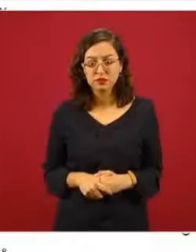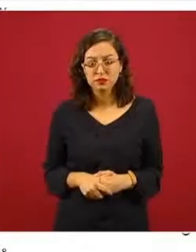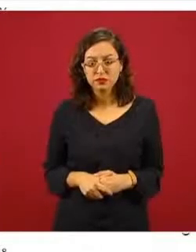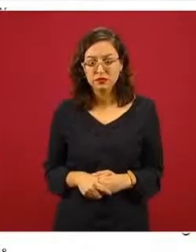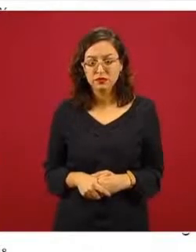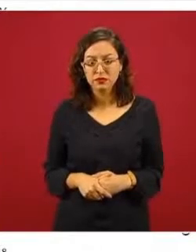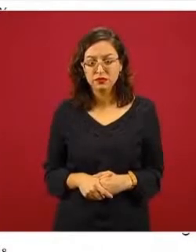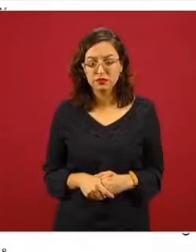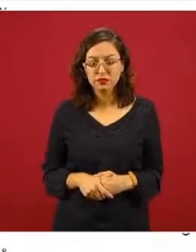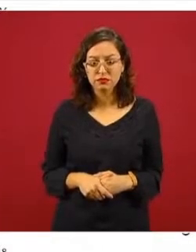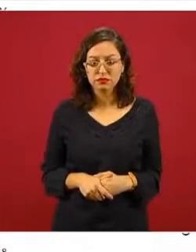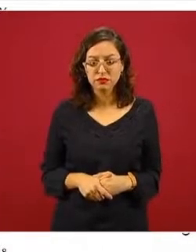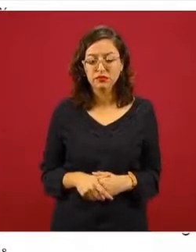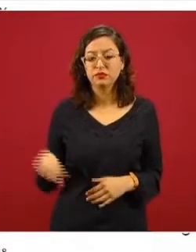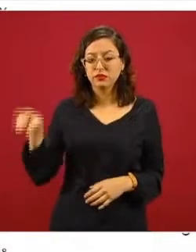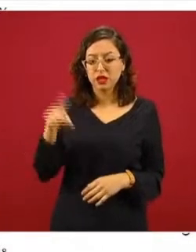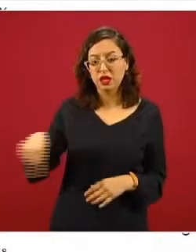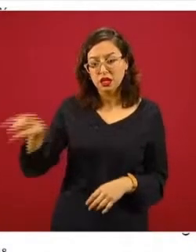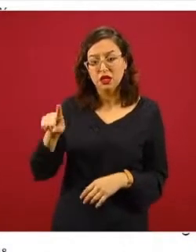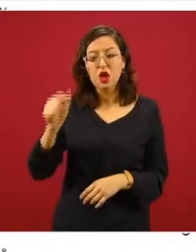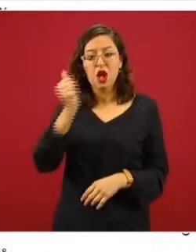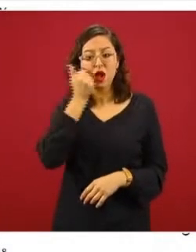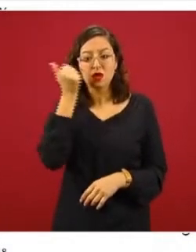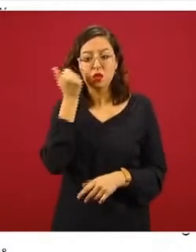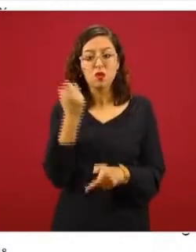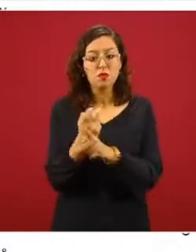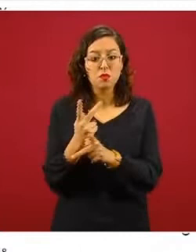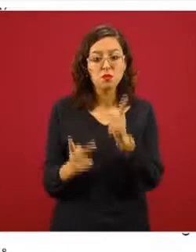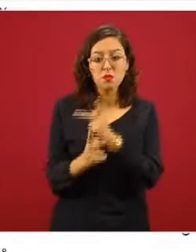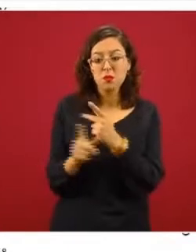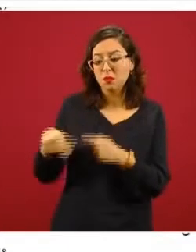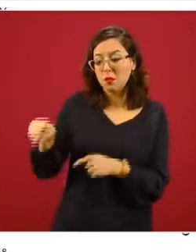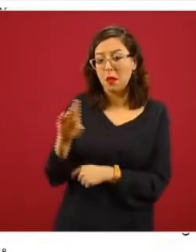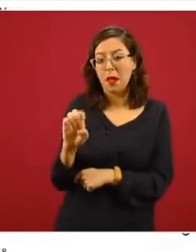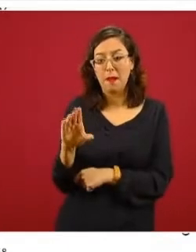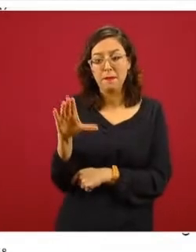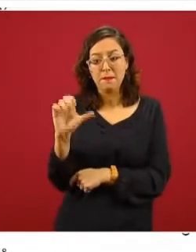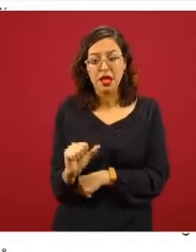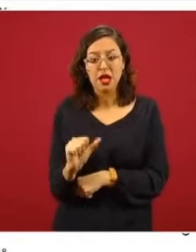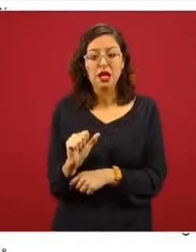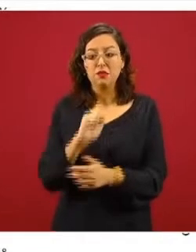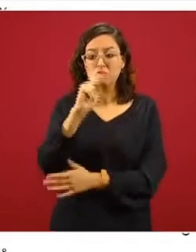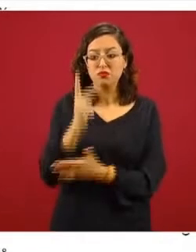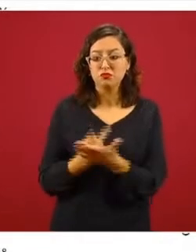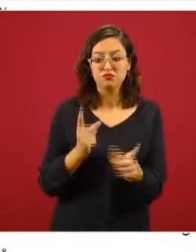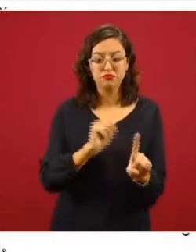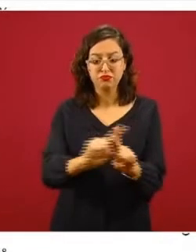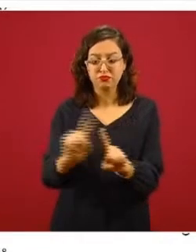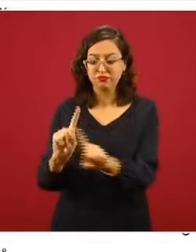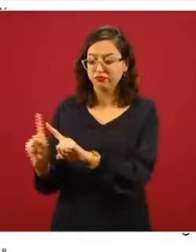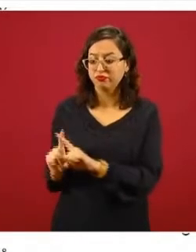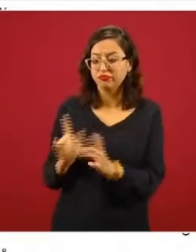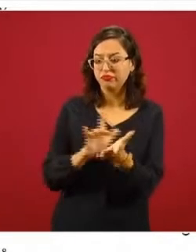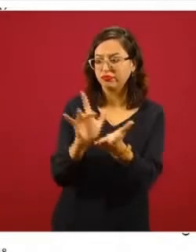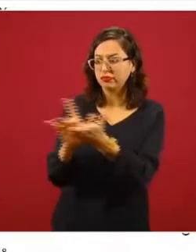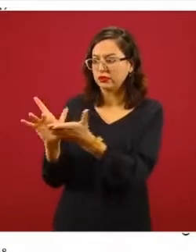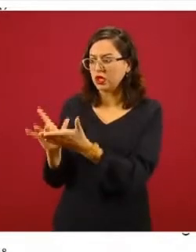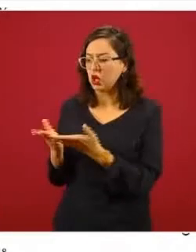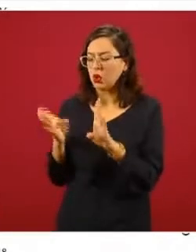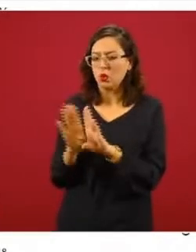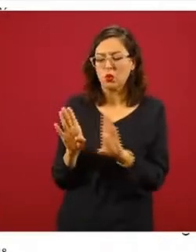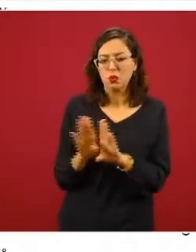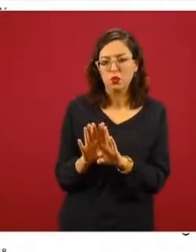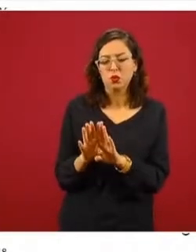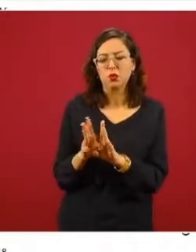estudiantes de preparatoria que iban a recibir una beca a través de los diversos programas o algún apoyo a través de los diversos programas